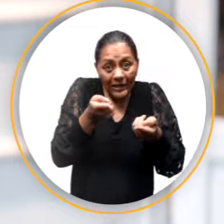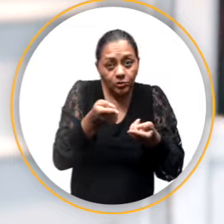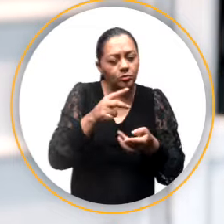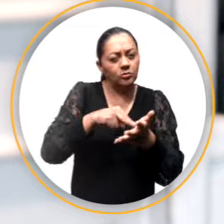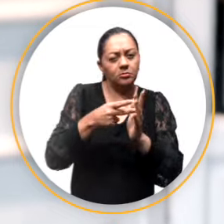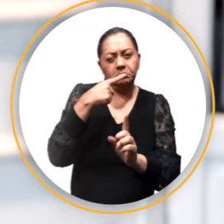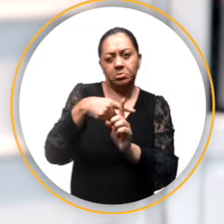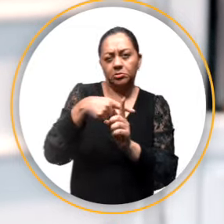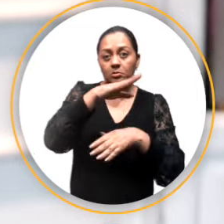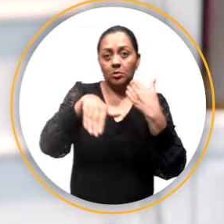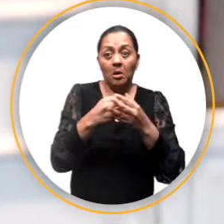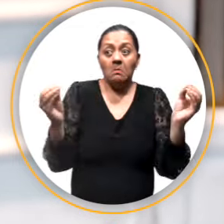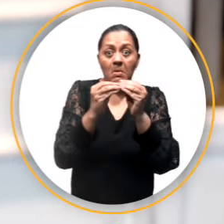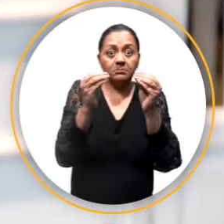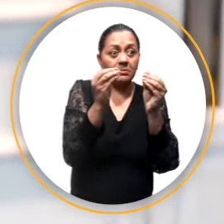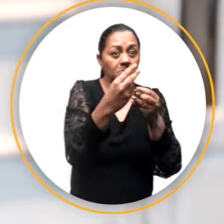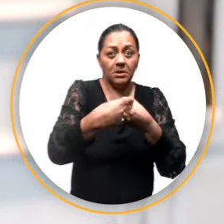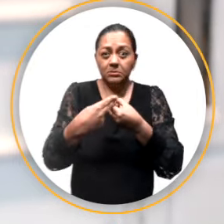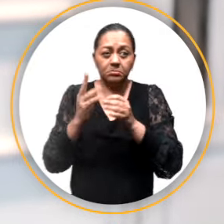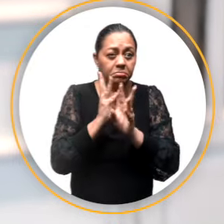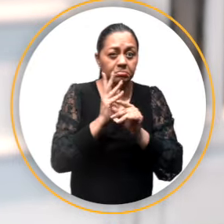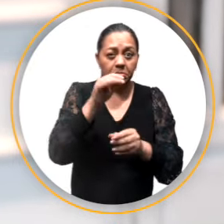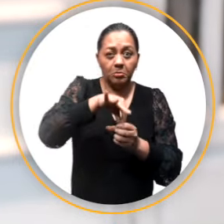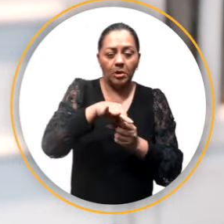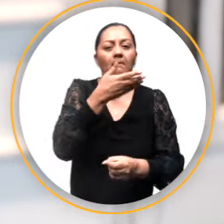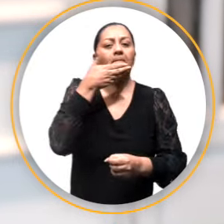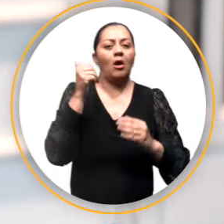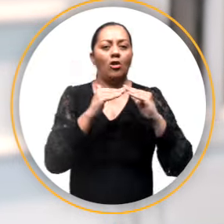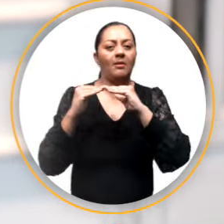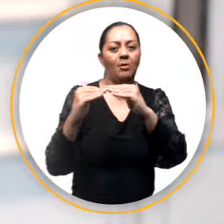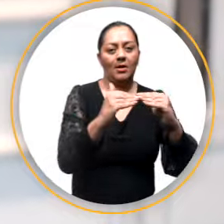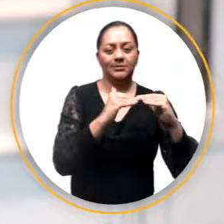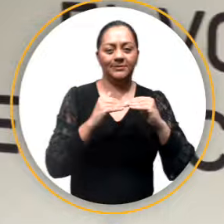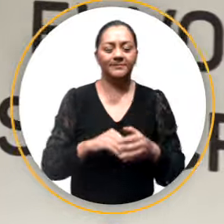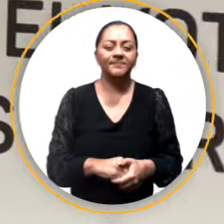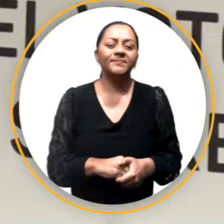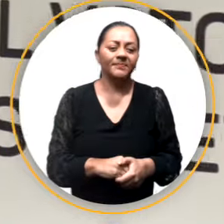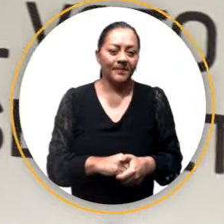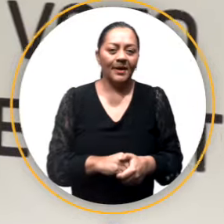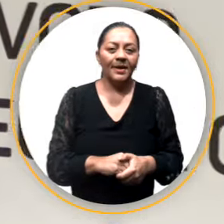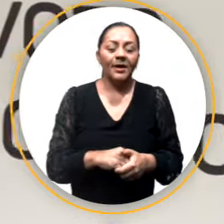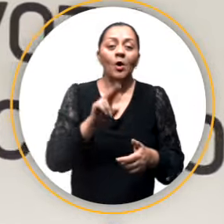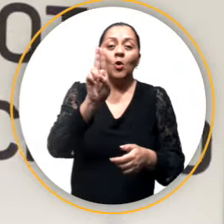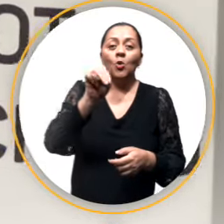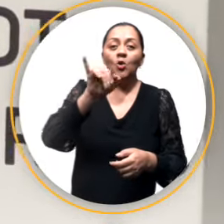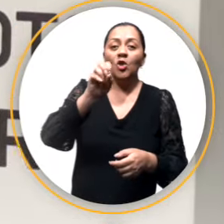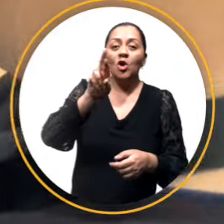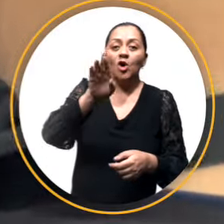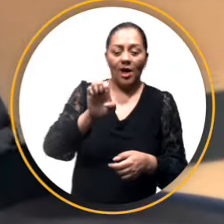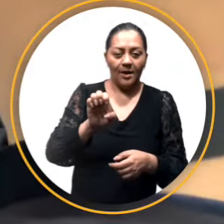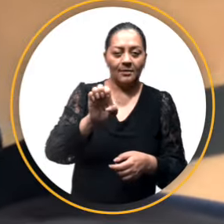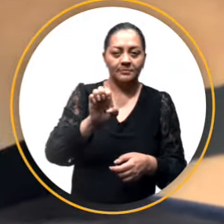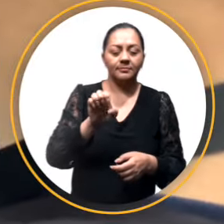nos parece muy, muy positivo, porque mientras más participación haya, mejoramos la democracia. La Unión Interamericana de